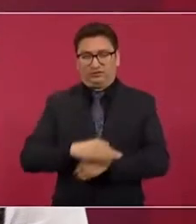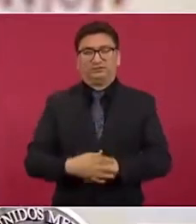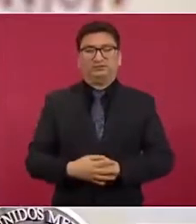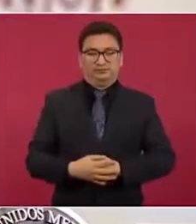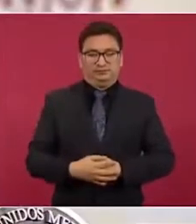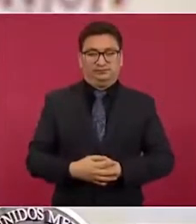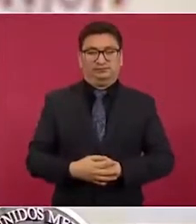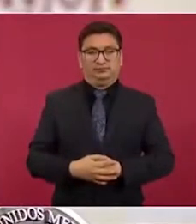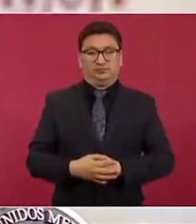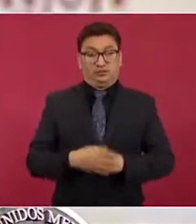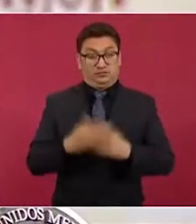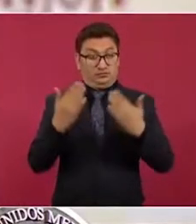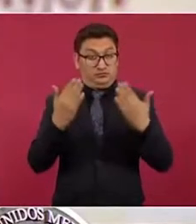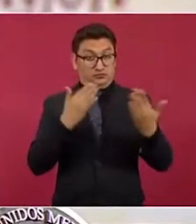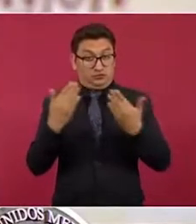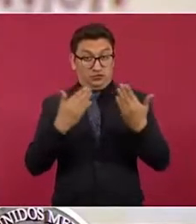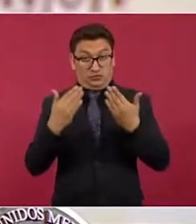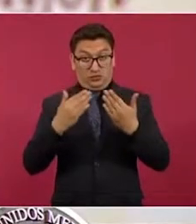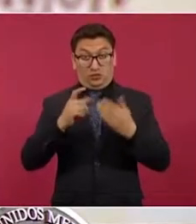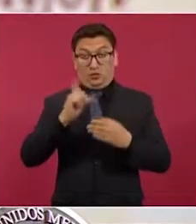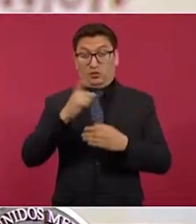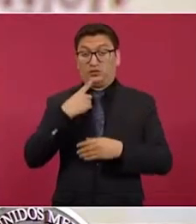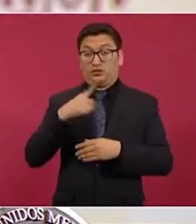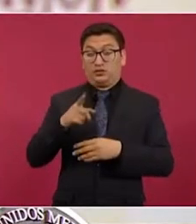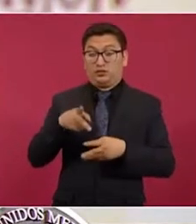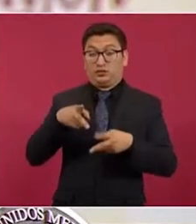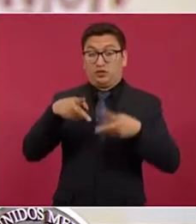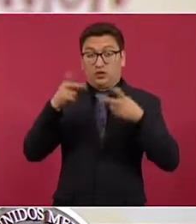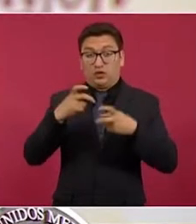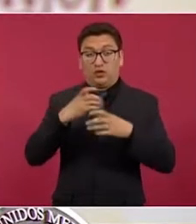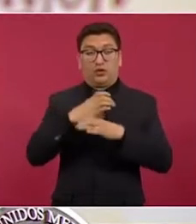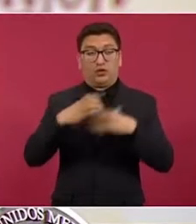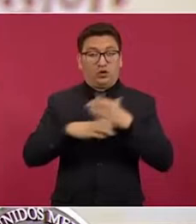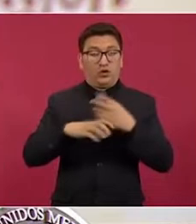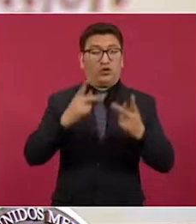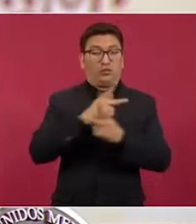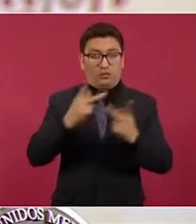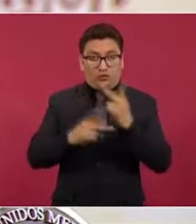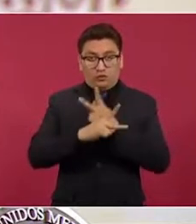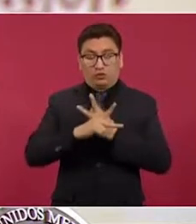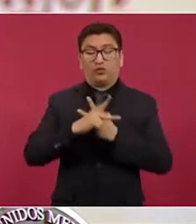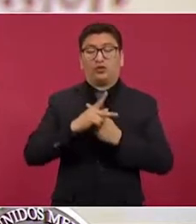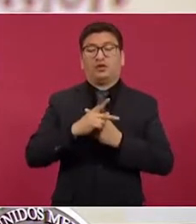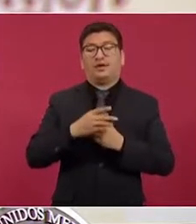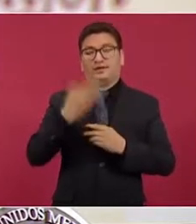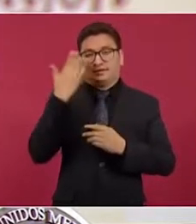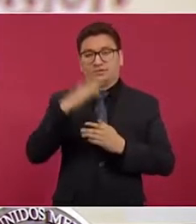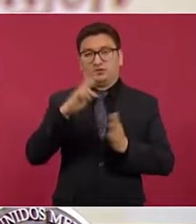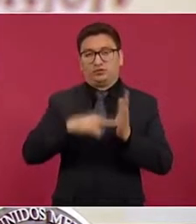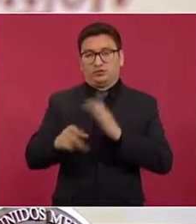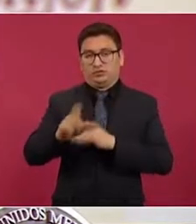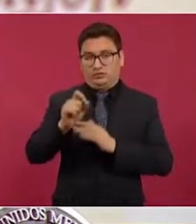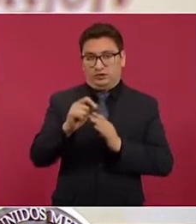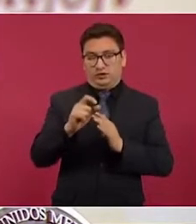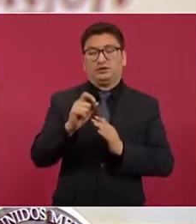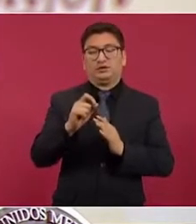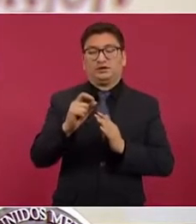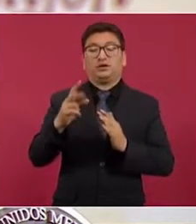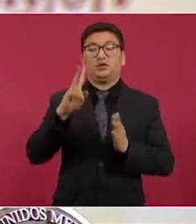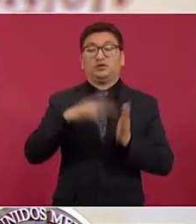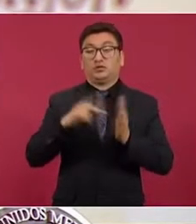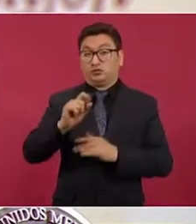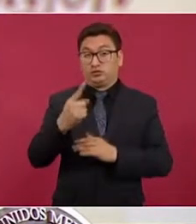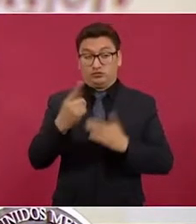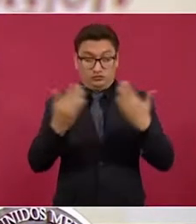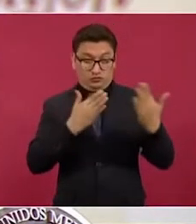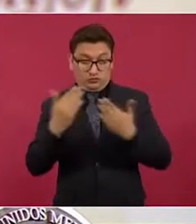Si sólo se compara los reportes de robo a producto o carga en el tercer trimestre de 2020 y el 2021,